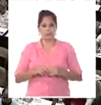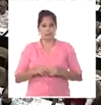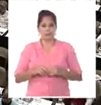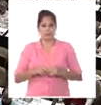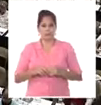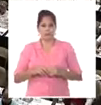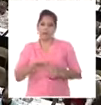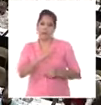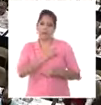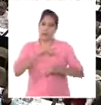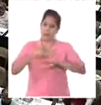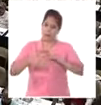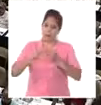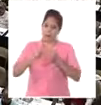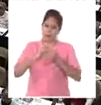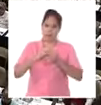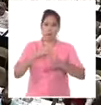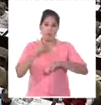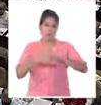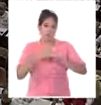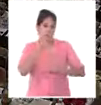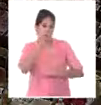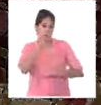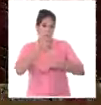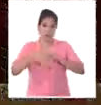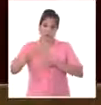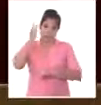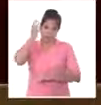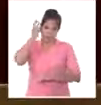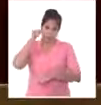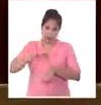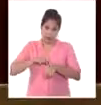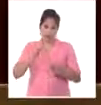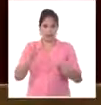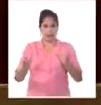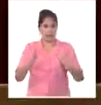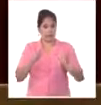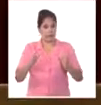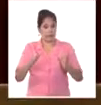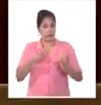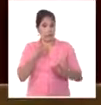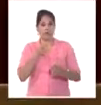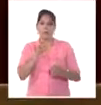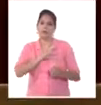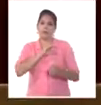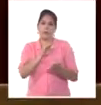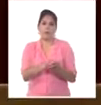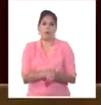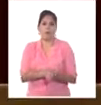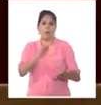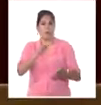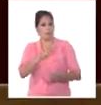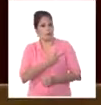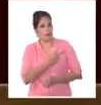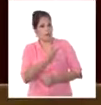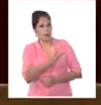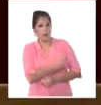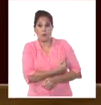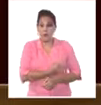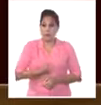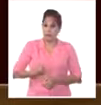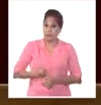Queridos hermanos, en estos tiempos es un acto de genuino compromiso, valentía y un esfuerzo